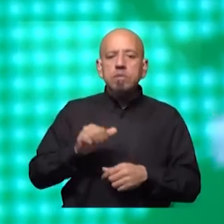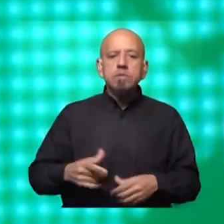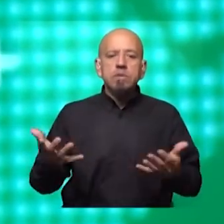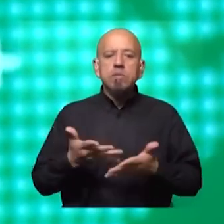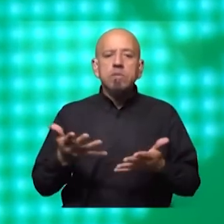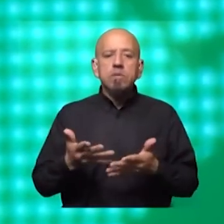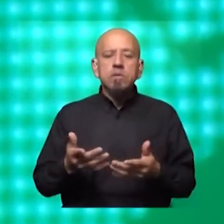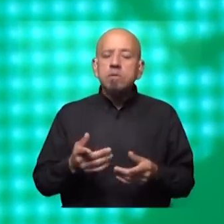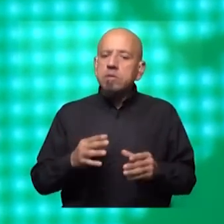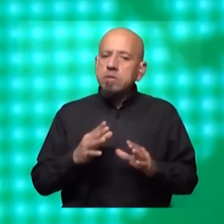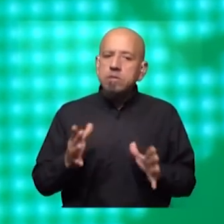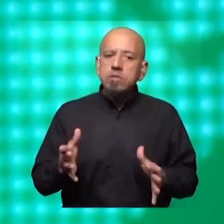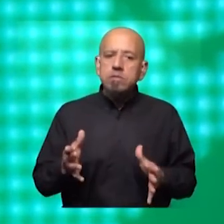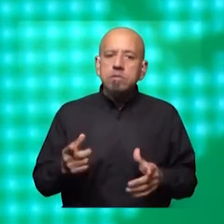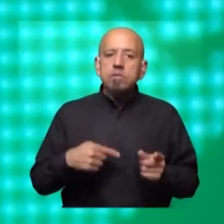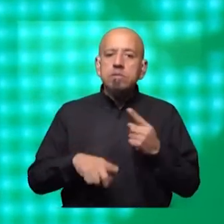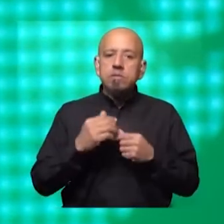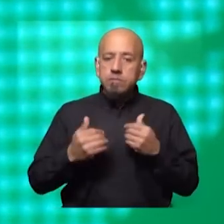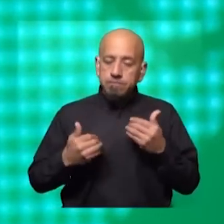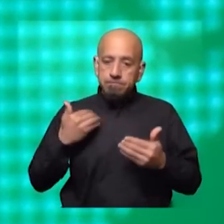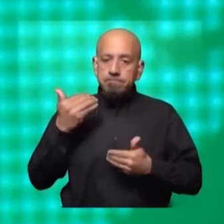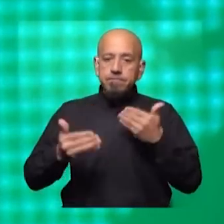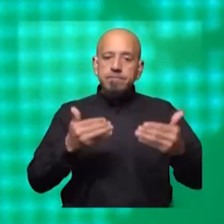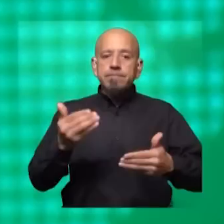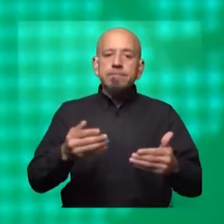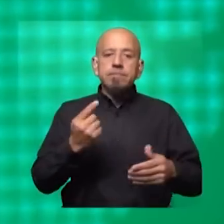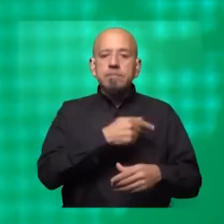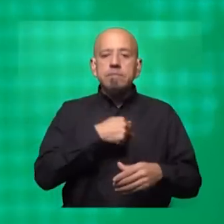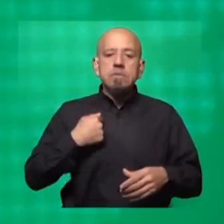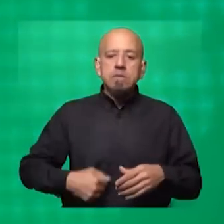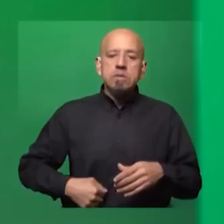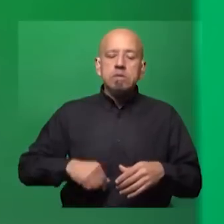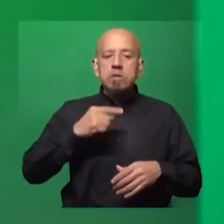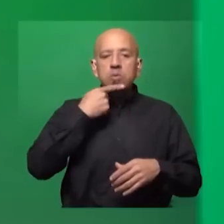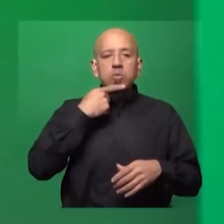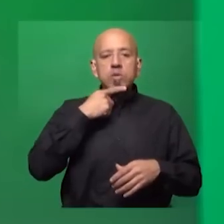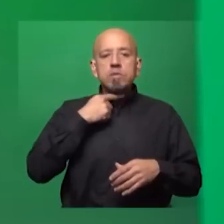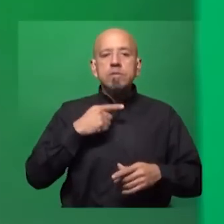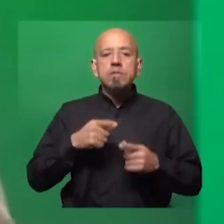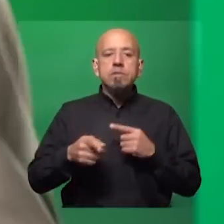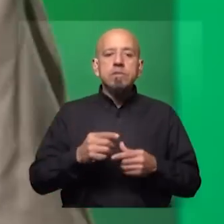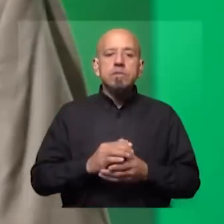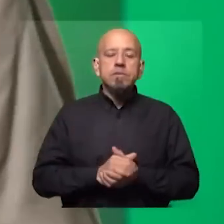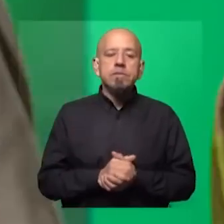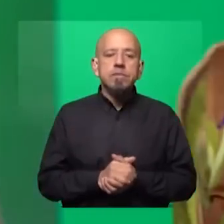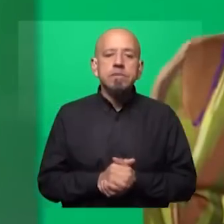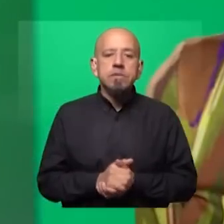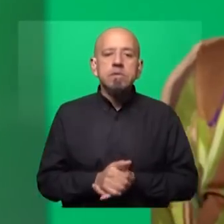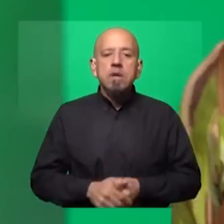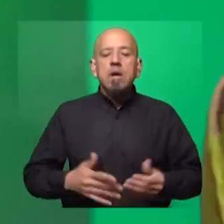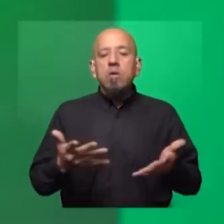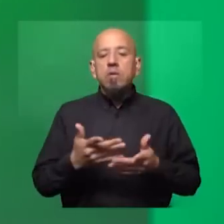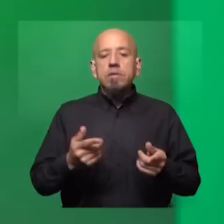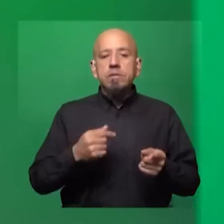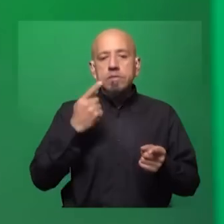pierden influencia ante lo que es el avance de China y de Rusia en esta región. Y en el tramo final de nuestro programa vamos a estar